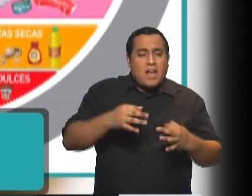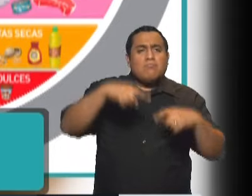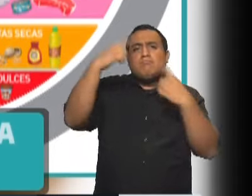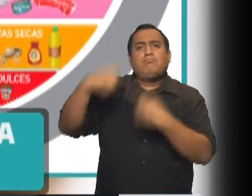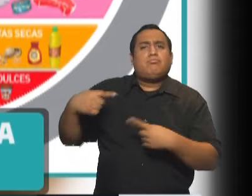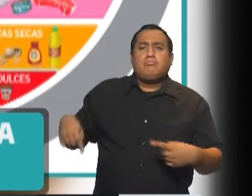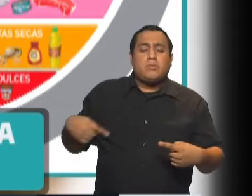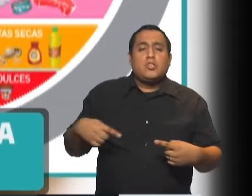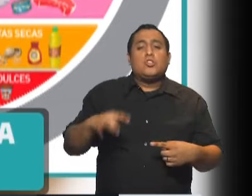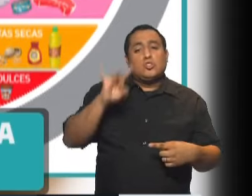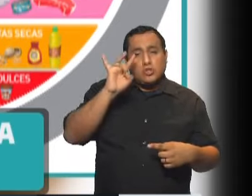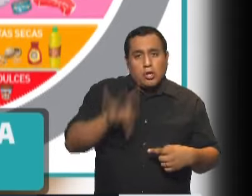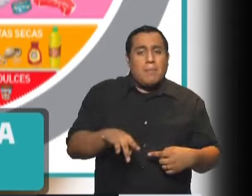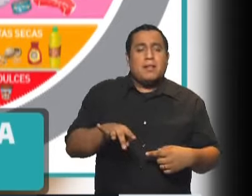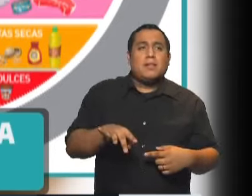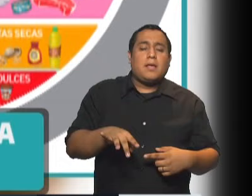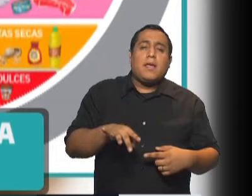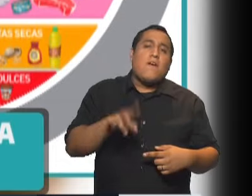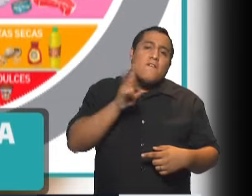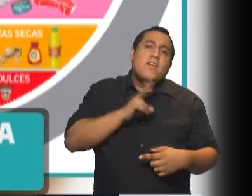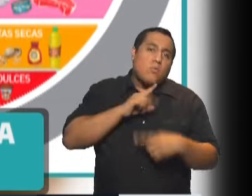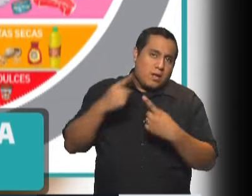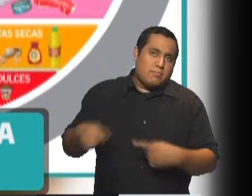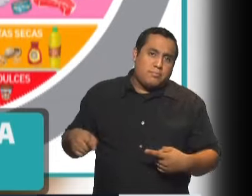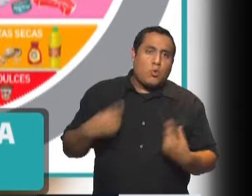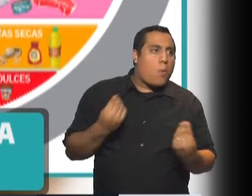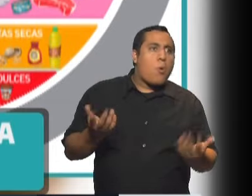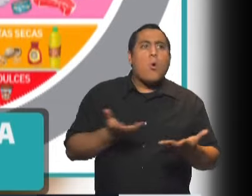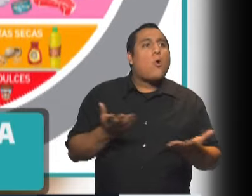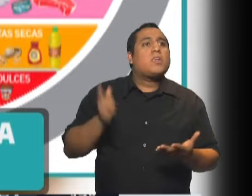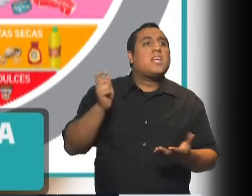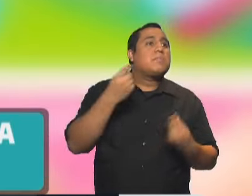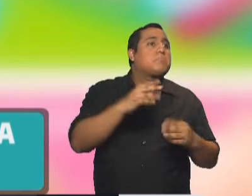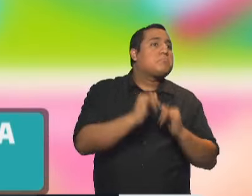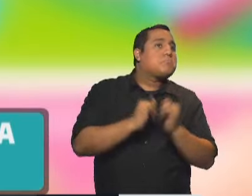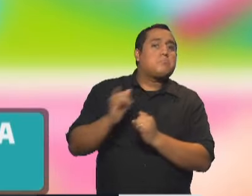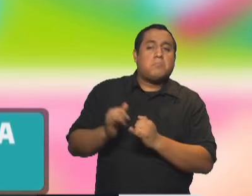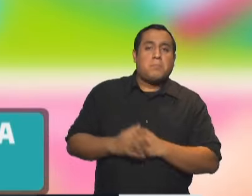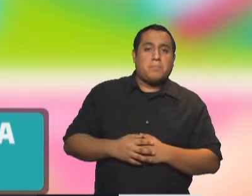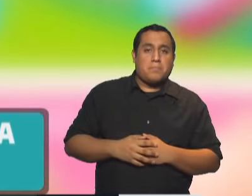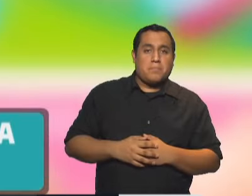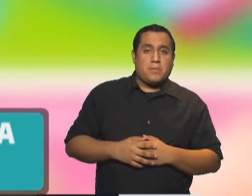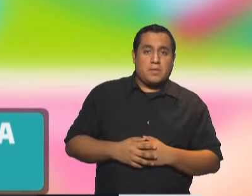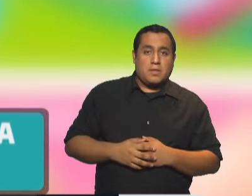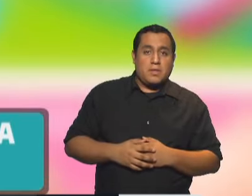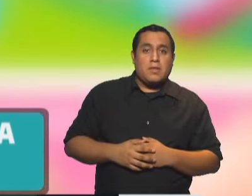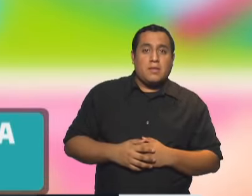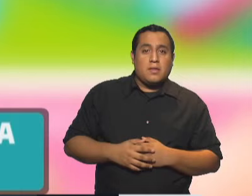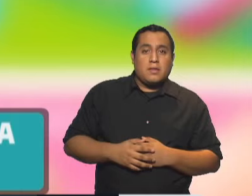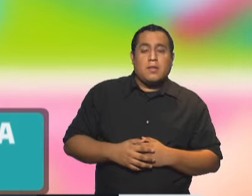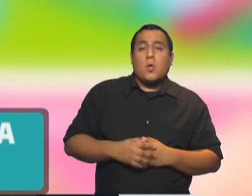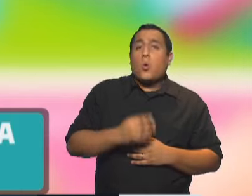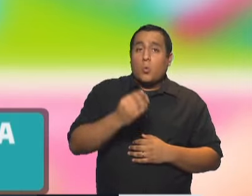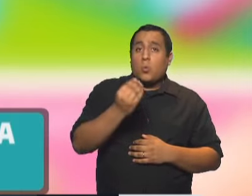solo y exclusivamente en vegetales ¿quién arranca chicos? en cuanto a lo que tiene que ver con